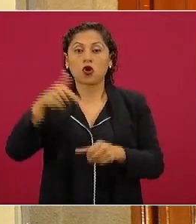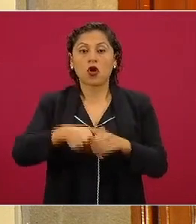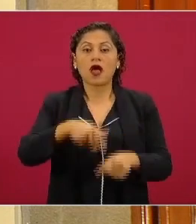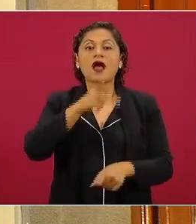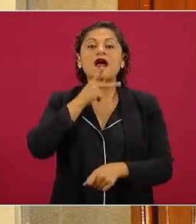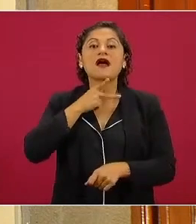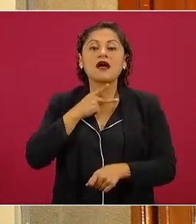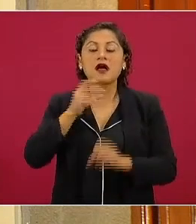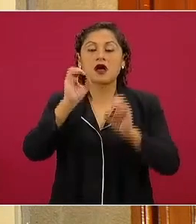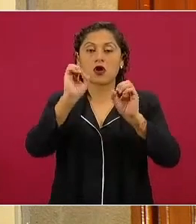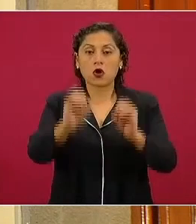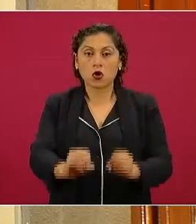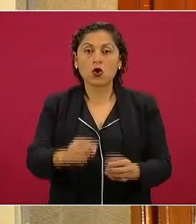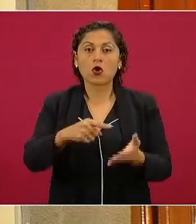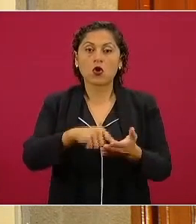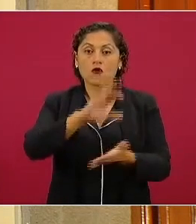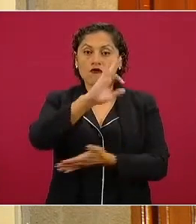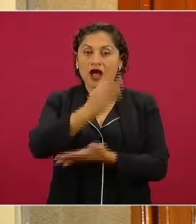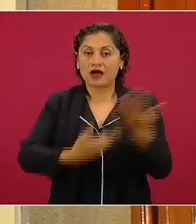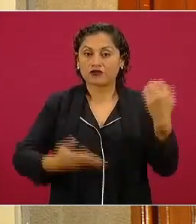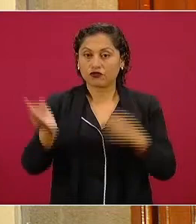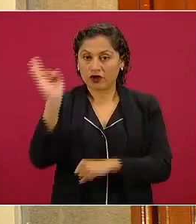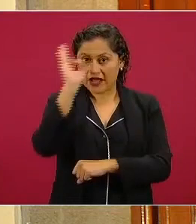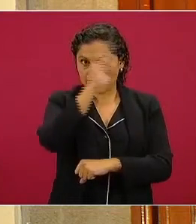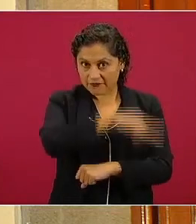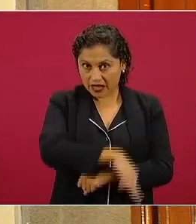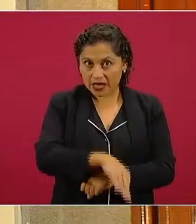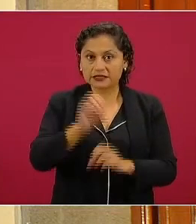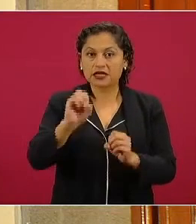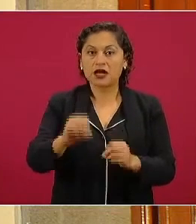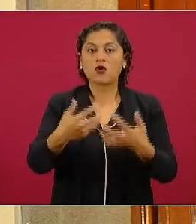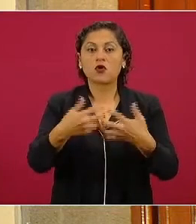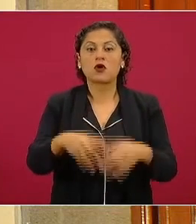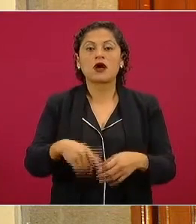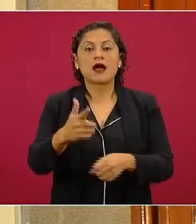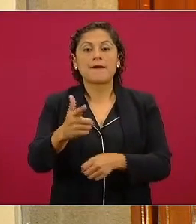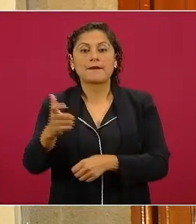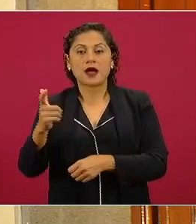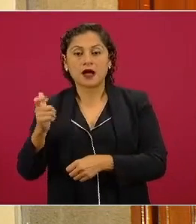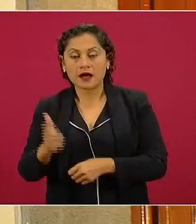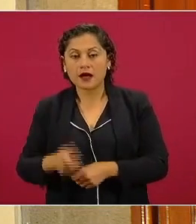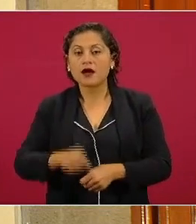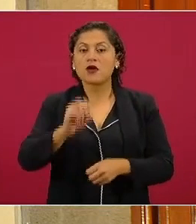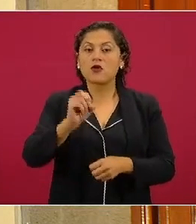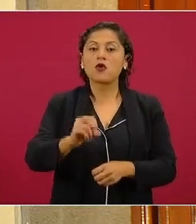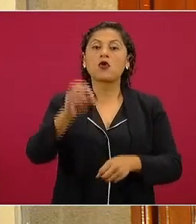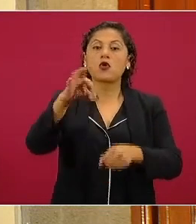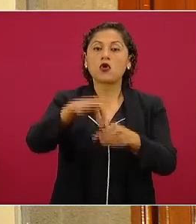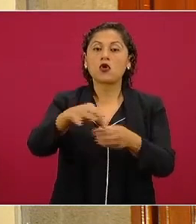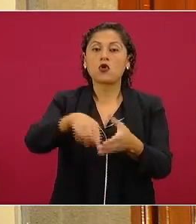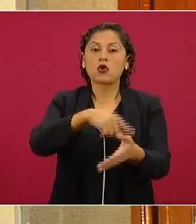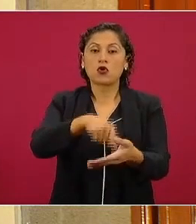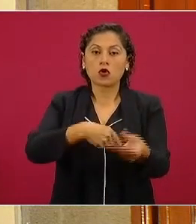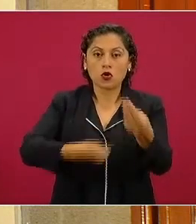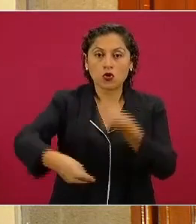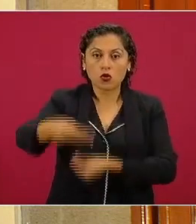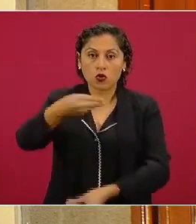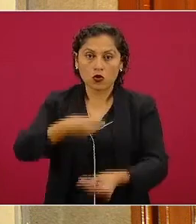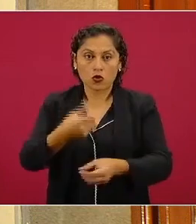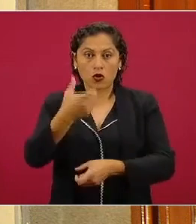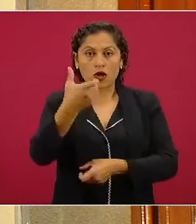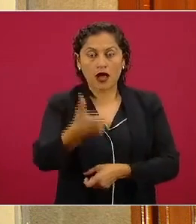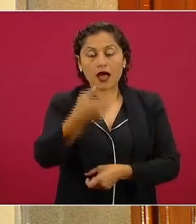de fuego la falsificación de facturas para la evasión fiscal el fraude electoral la compra de votos y el uso de